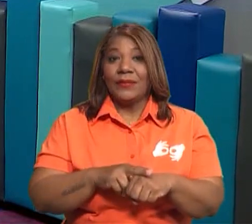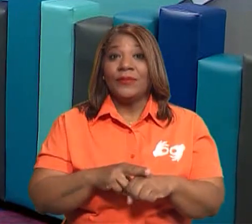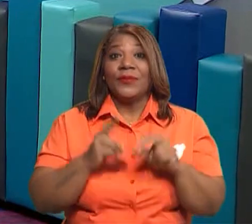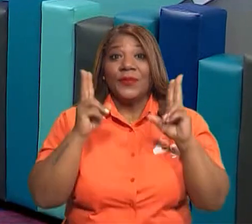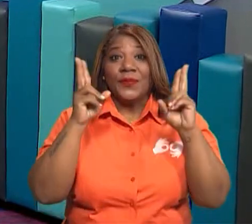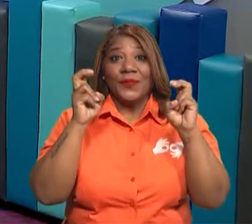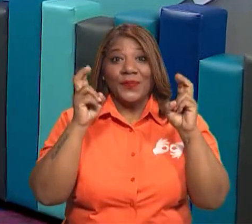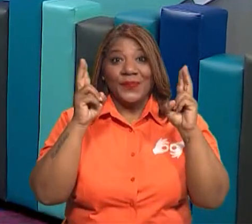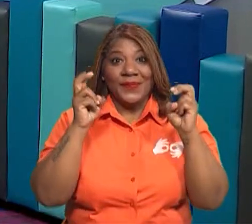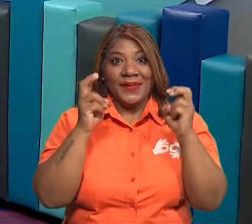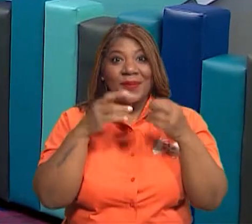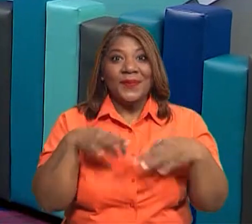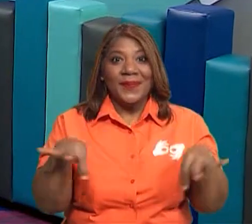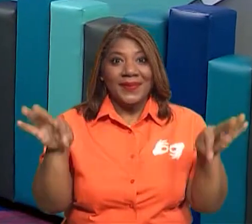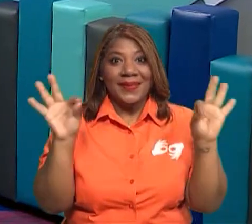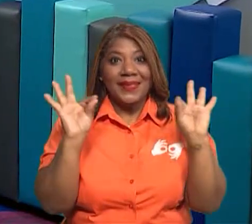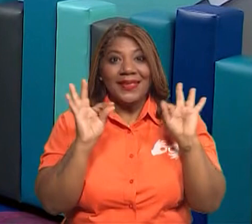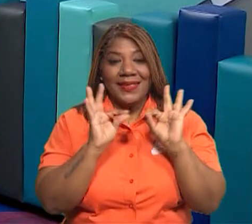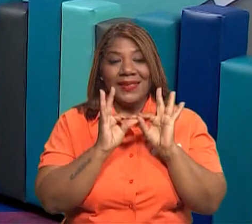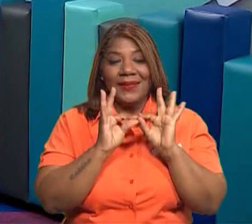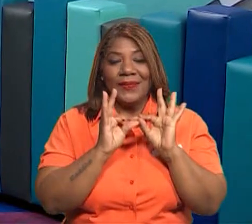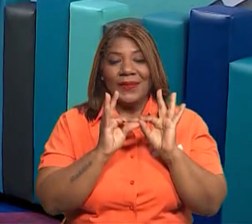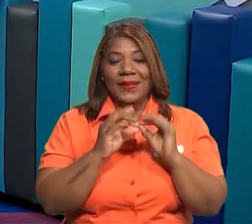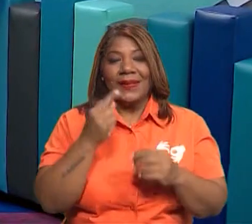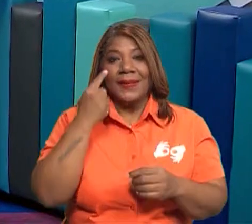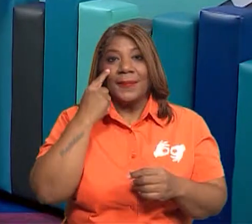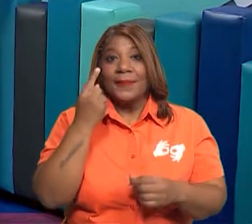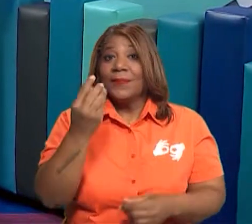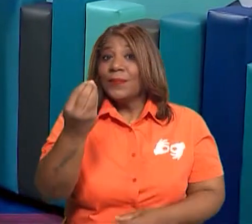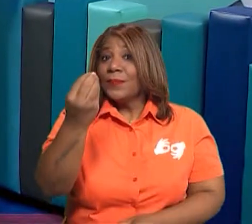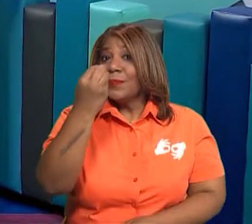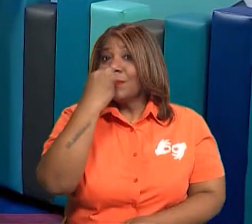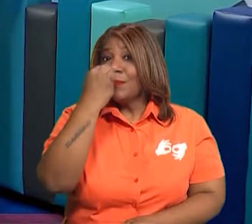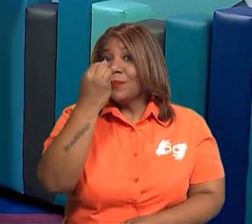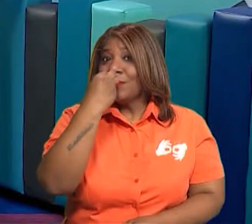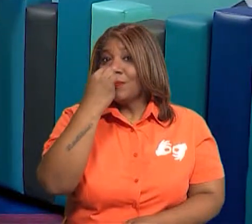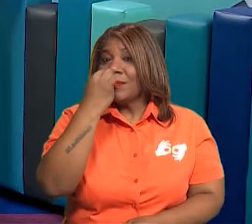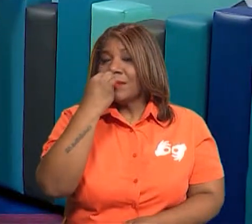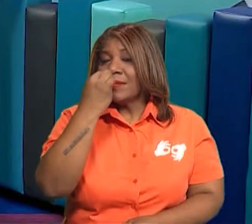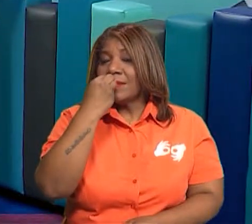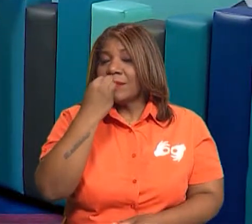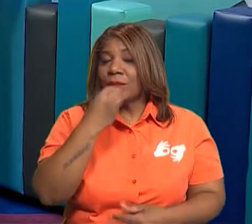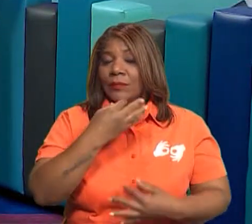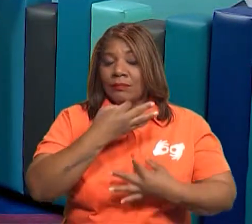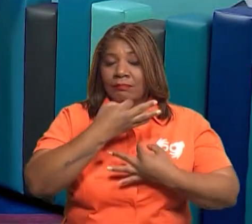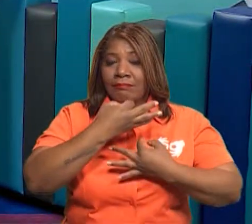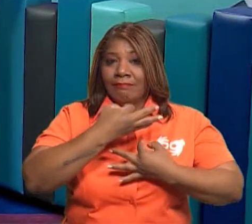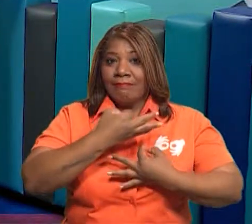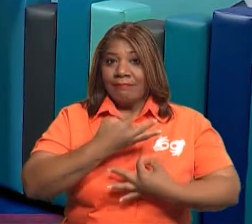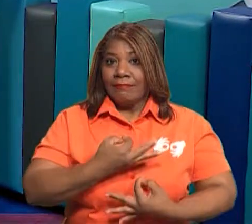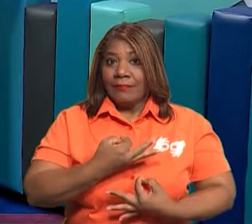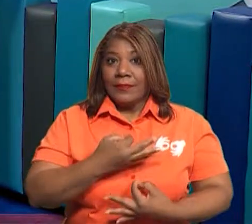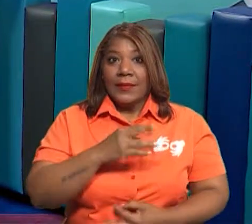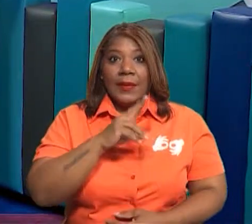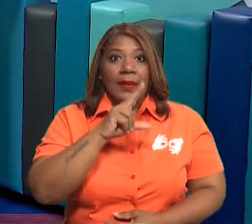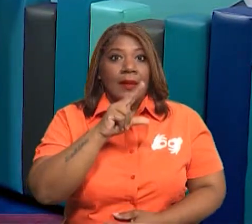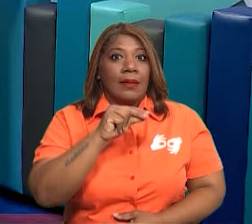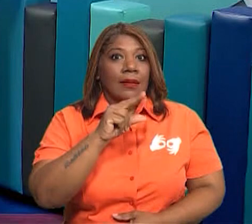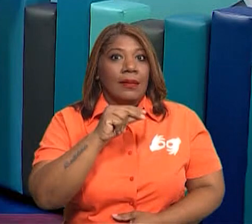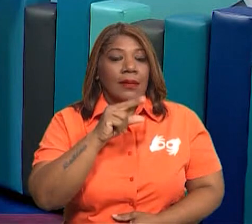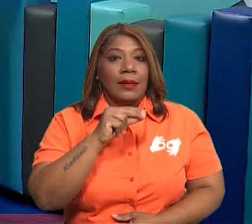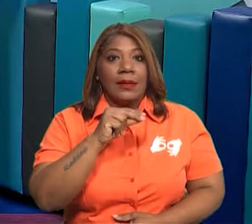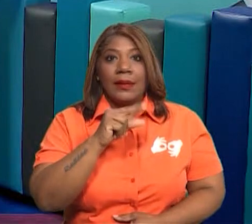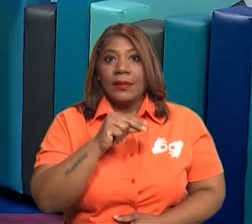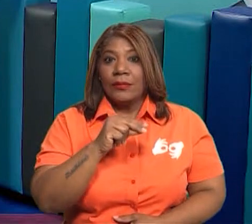tema, un tremendo tema, el cual es la alimentación saludable y no saludable, ¿ok?